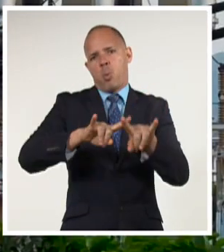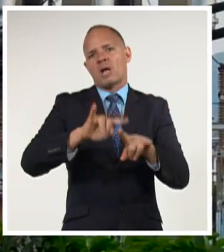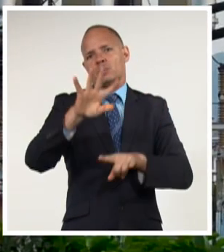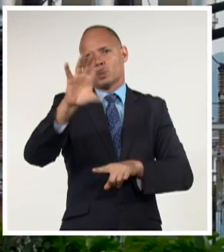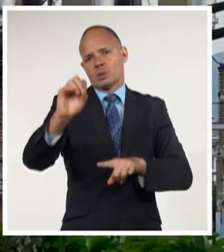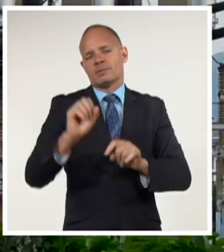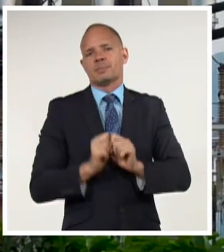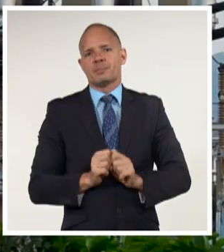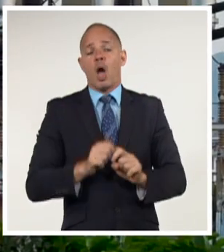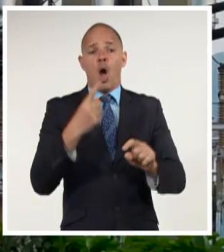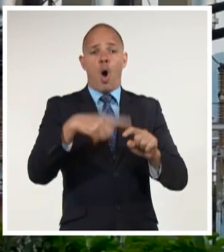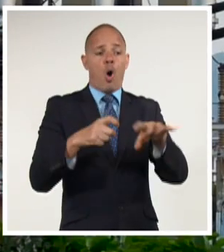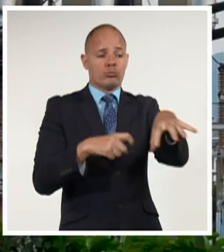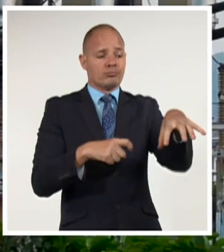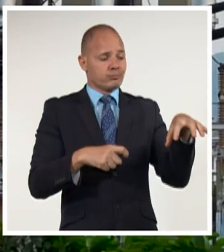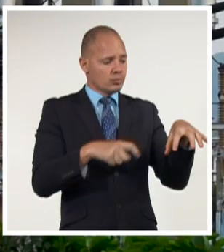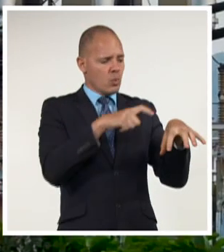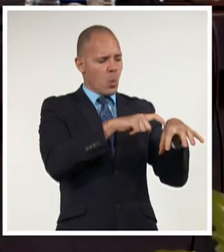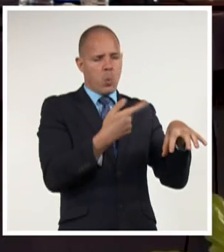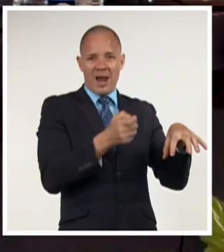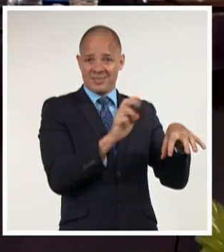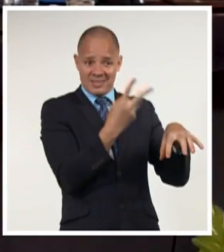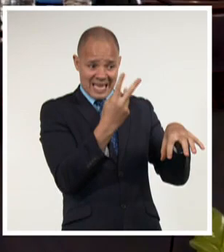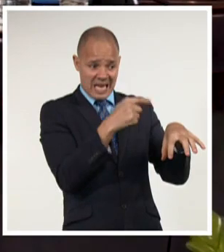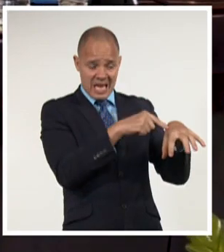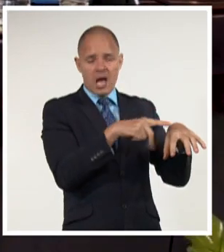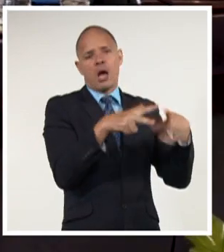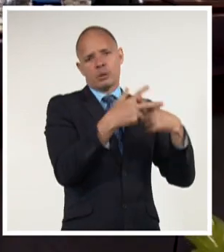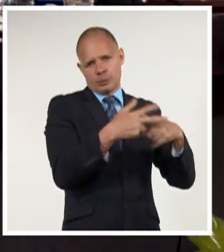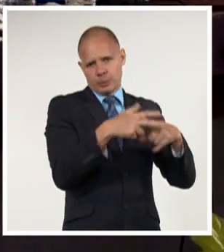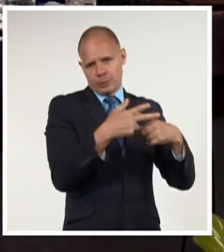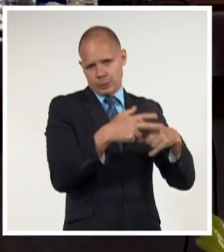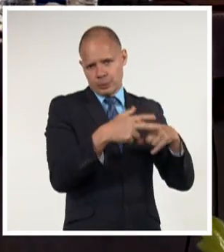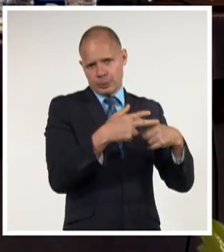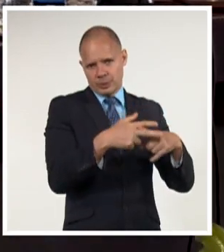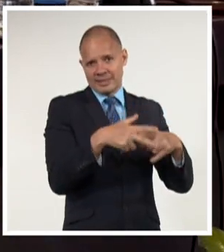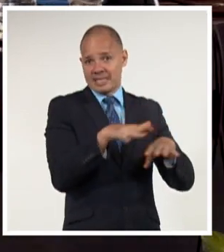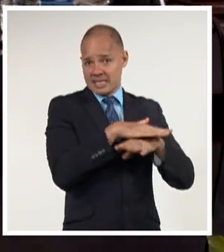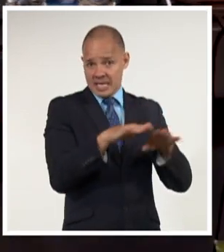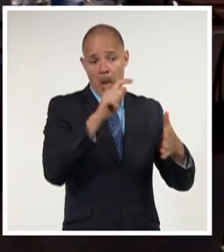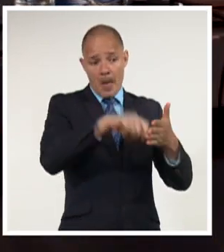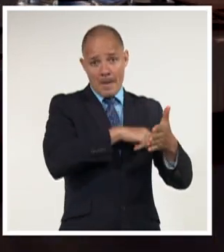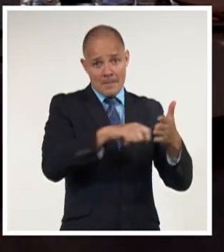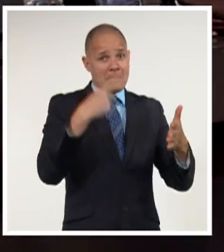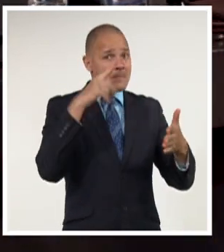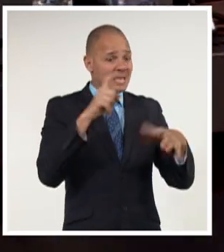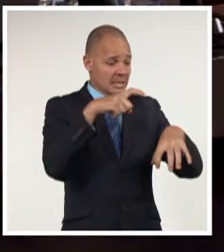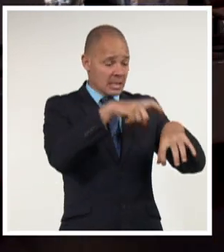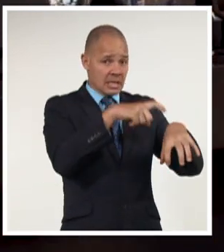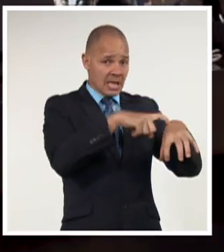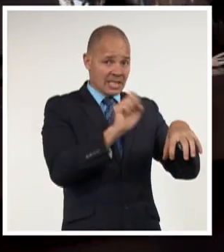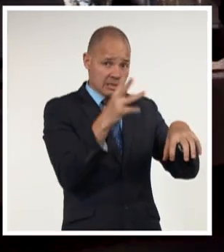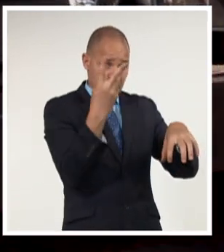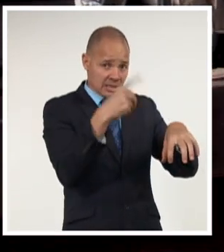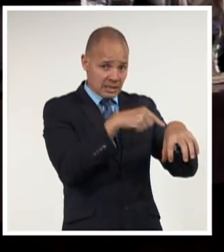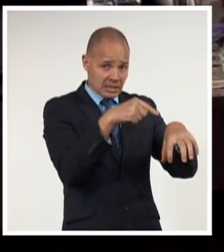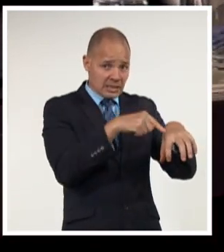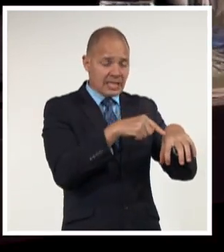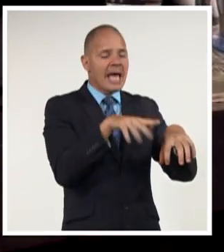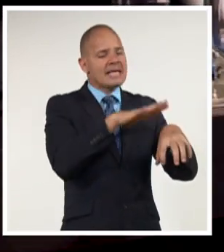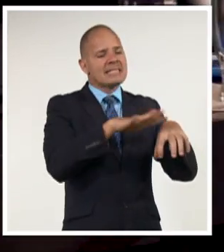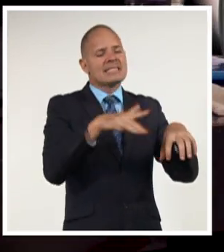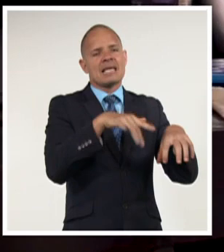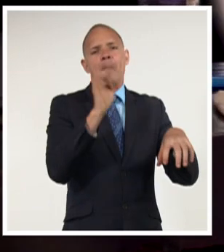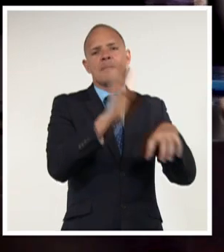de mantenimiento parcial ampliado en el bloque 3. De acuerdo a la planificación, este último debe incorporarse al Sistema